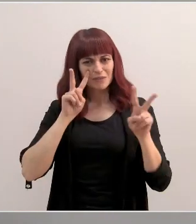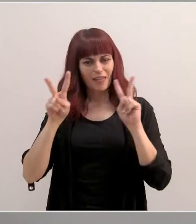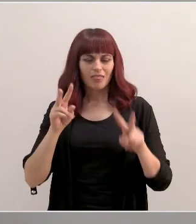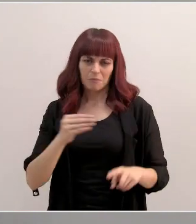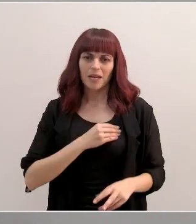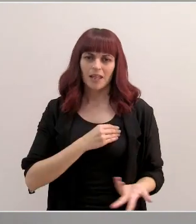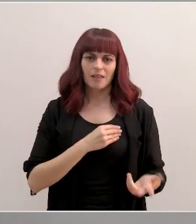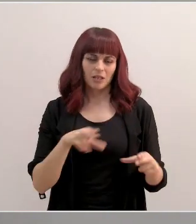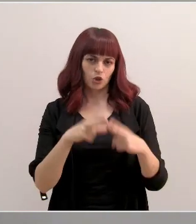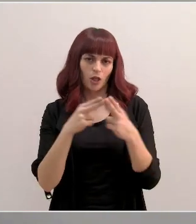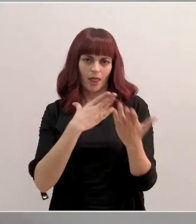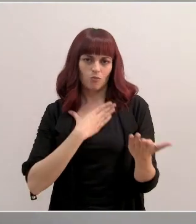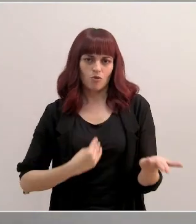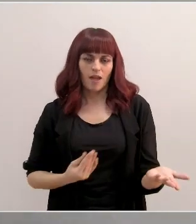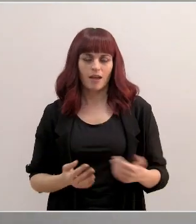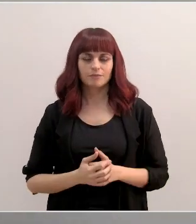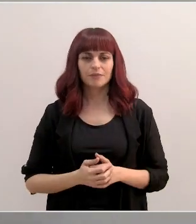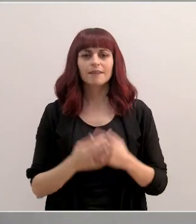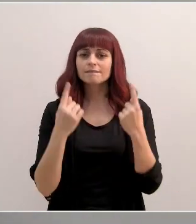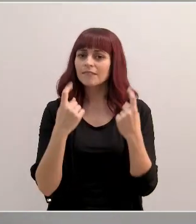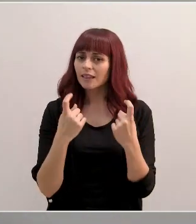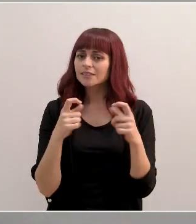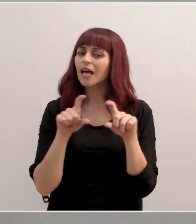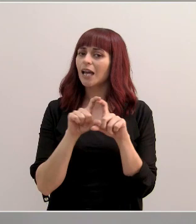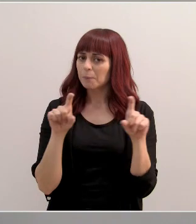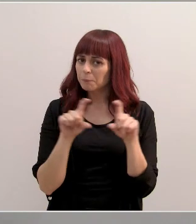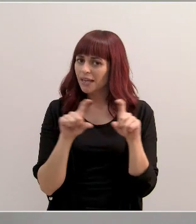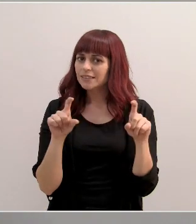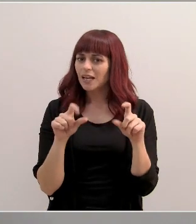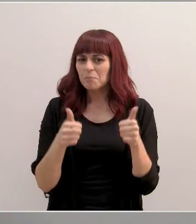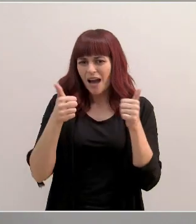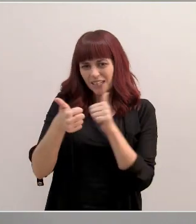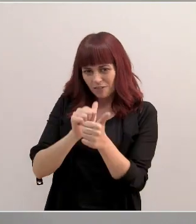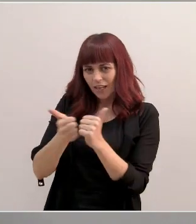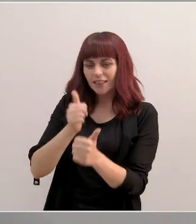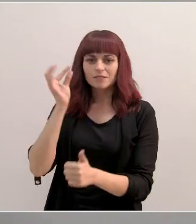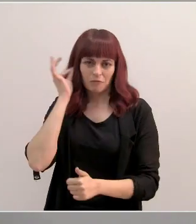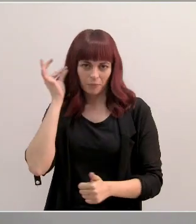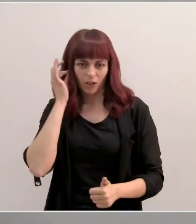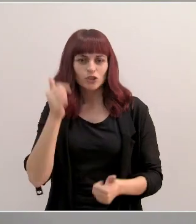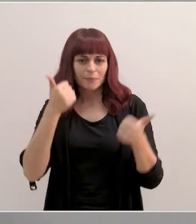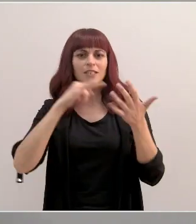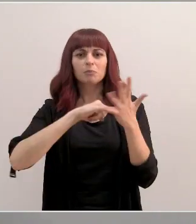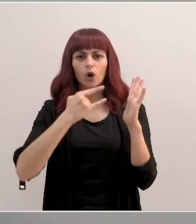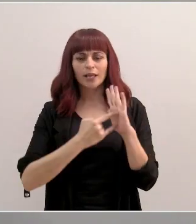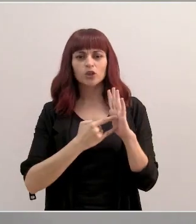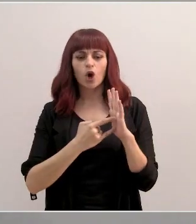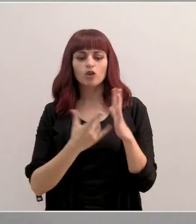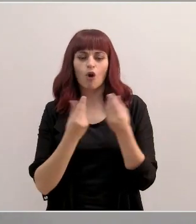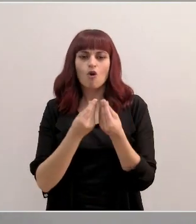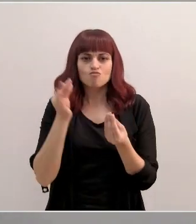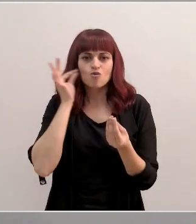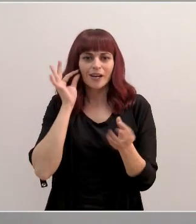merecen ante la sociedad murciana que necesita de más empresas, más referentes femeninos y más proyectos con mujeres